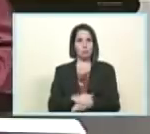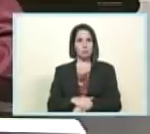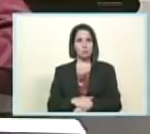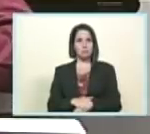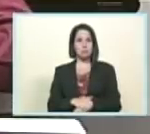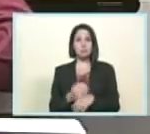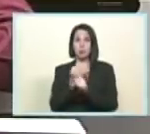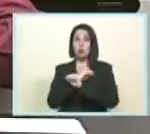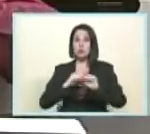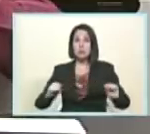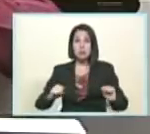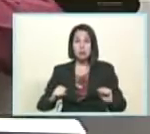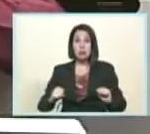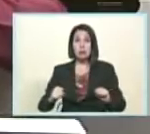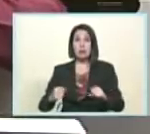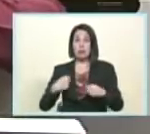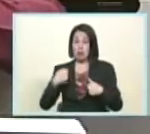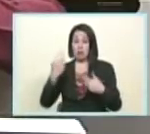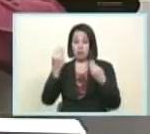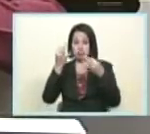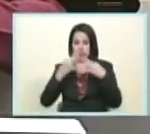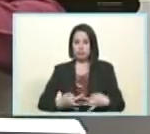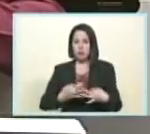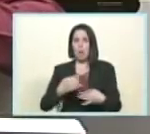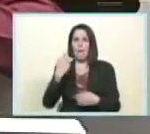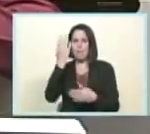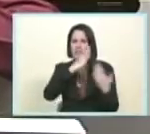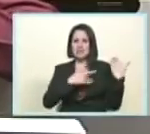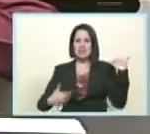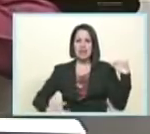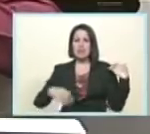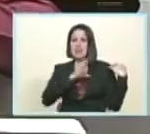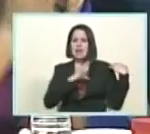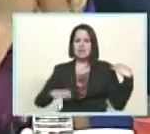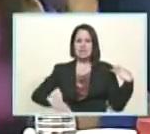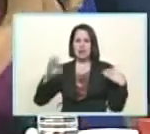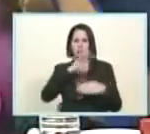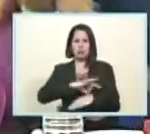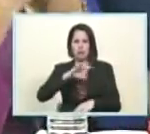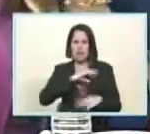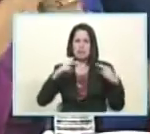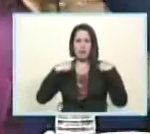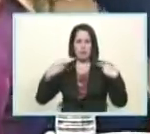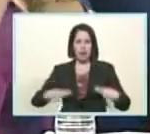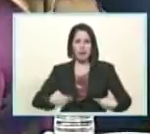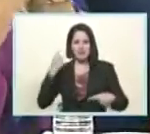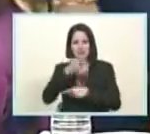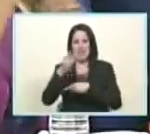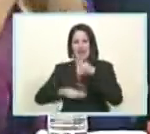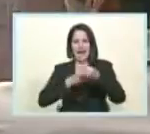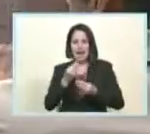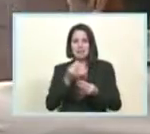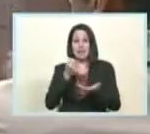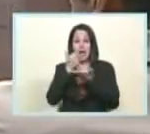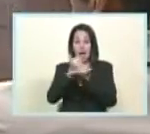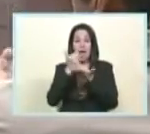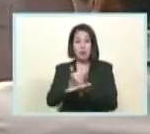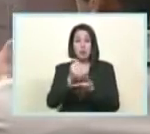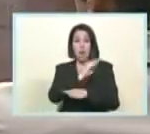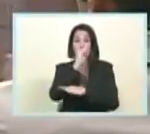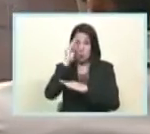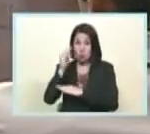esto solo lo puede hacer un presidente socialista humanista cristiano como yo un gobierno socialista en el marco